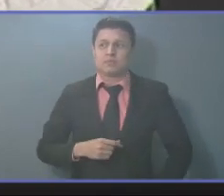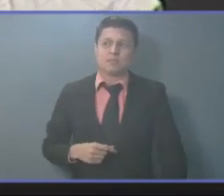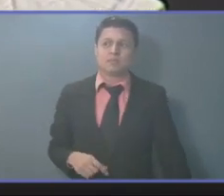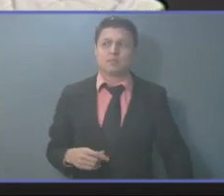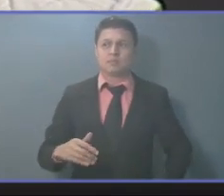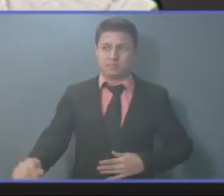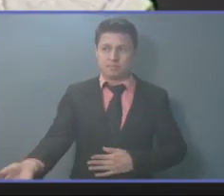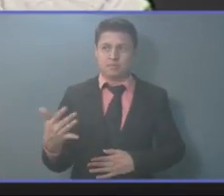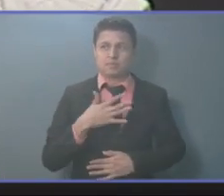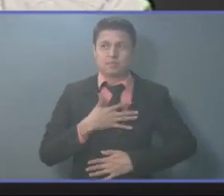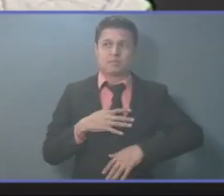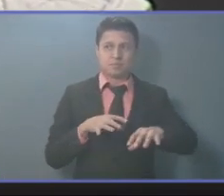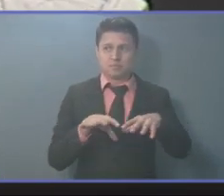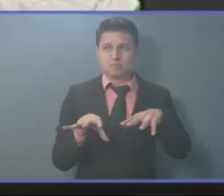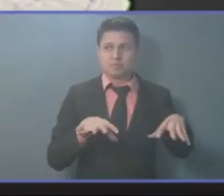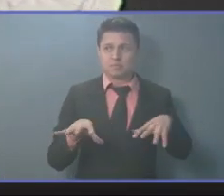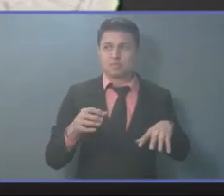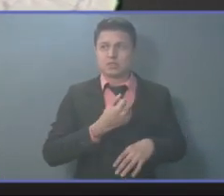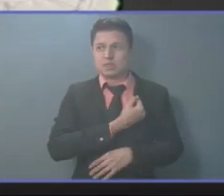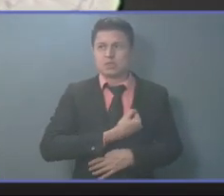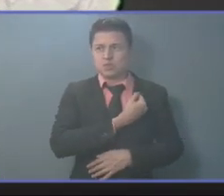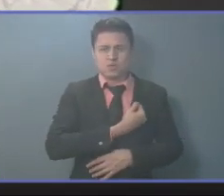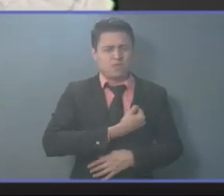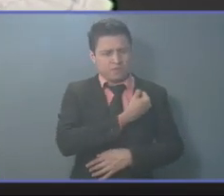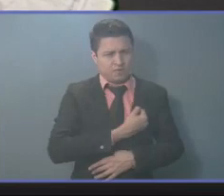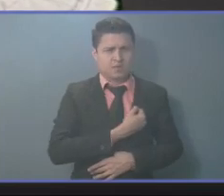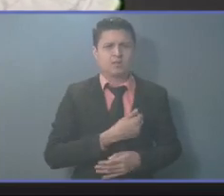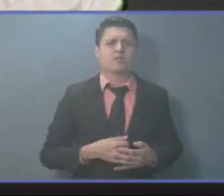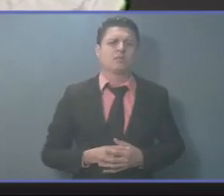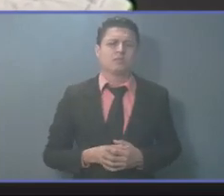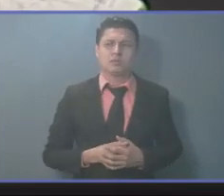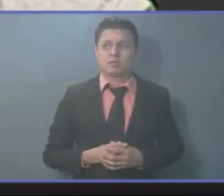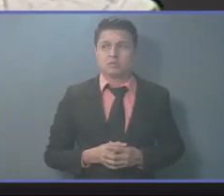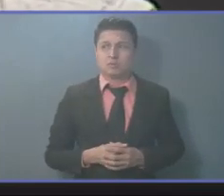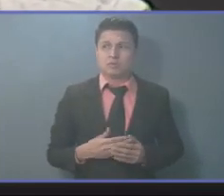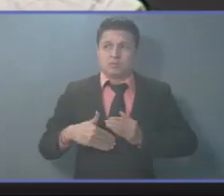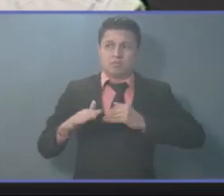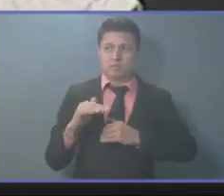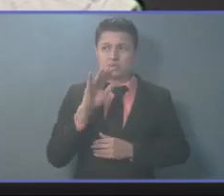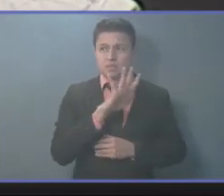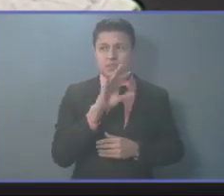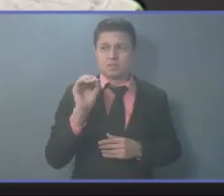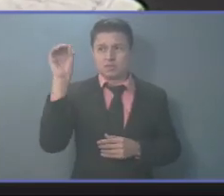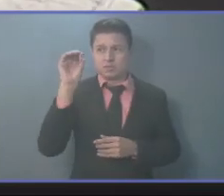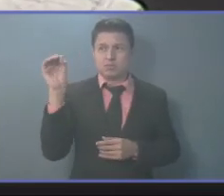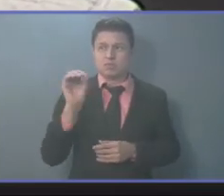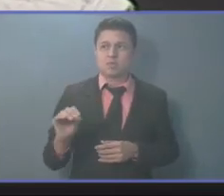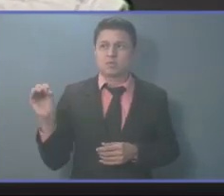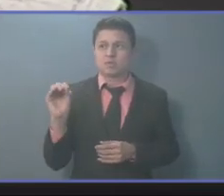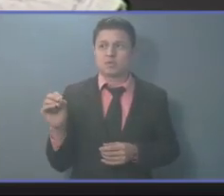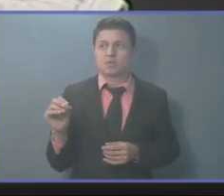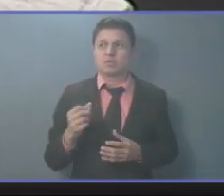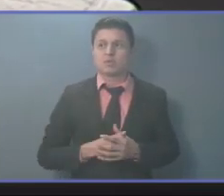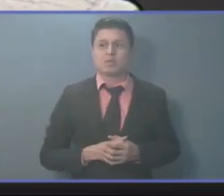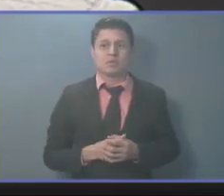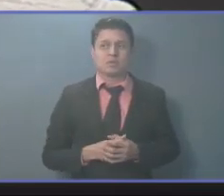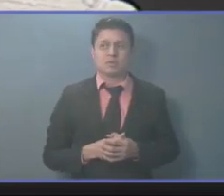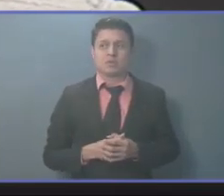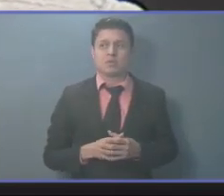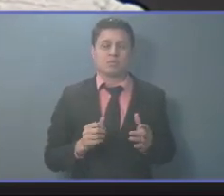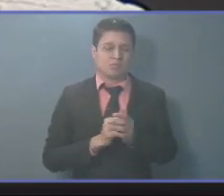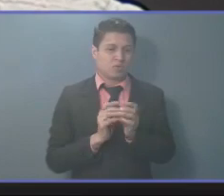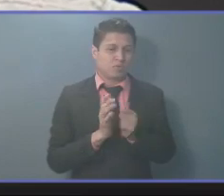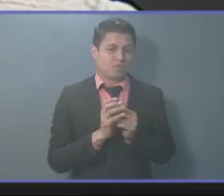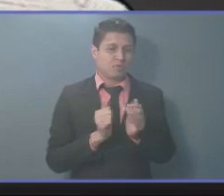departamento ha sido golpeado severamente, más del 50% de los desastres y de los